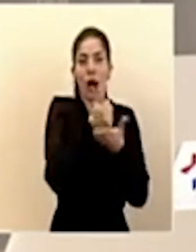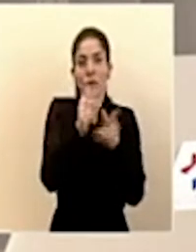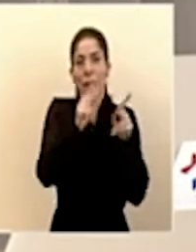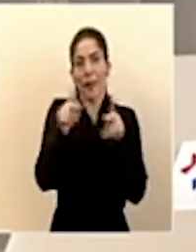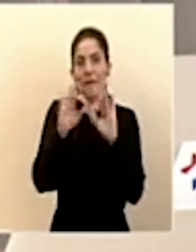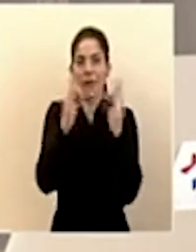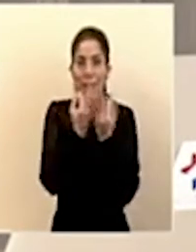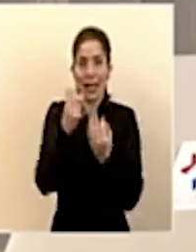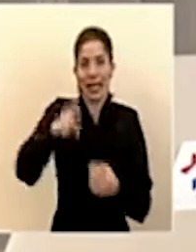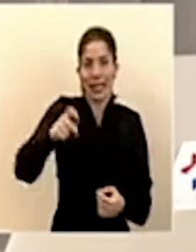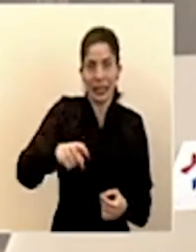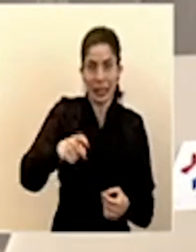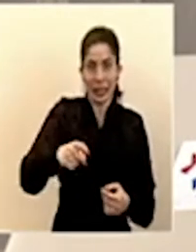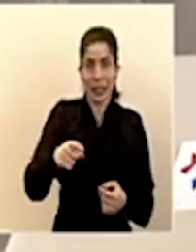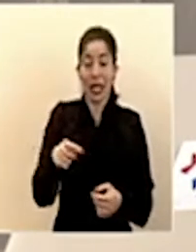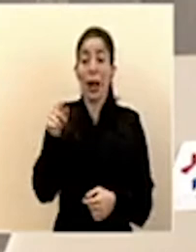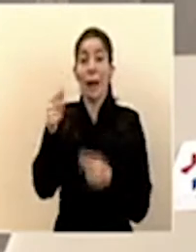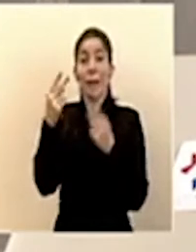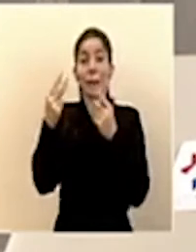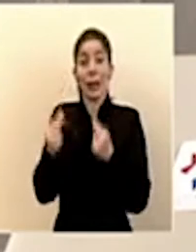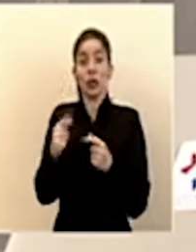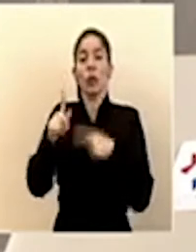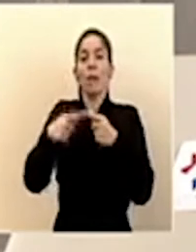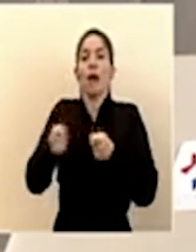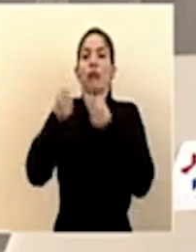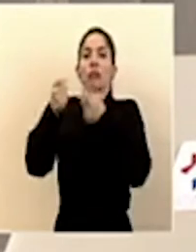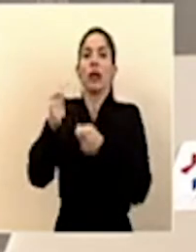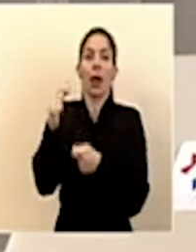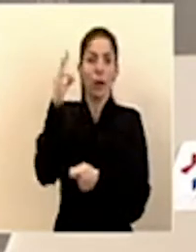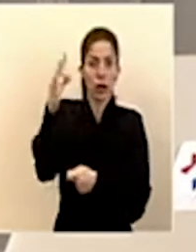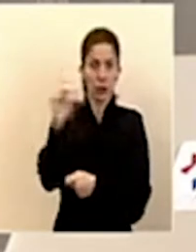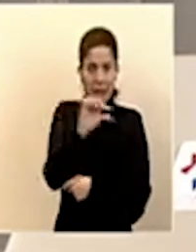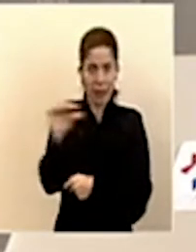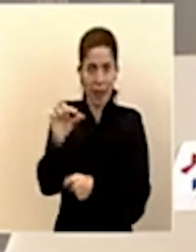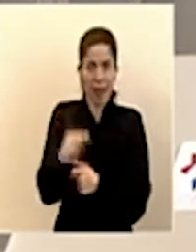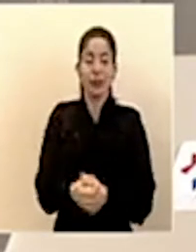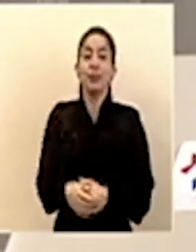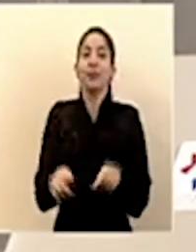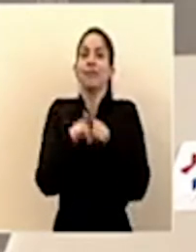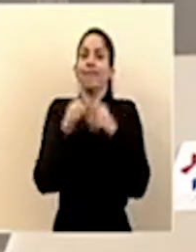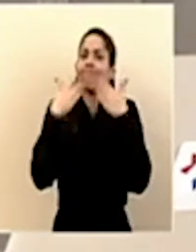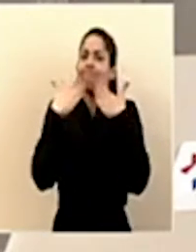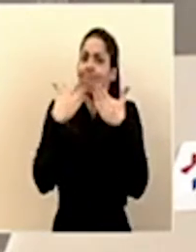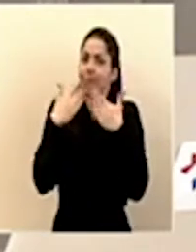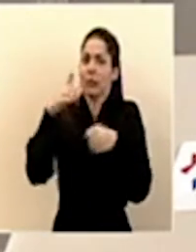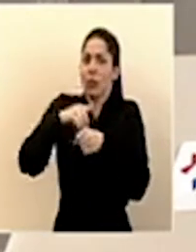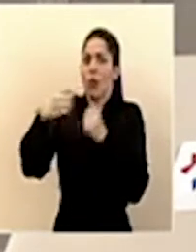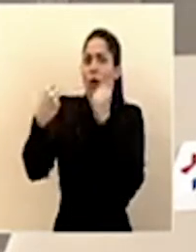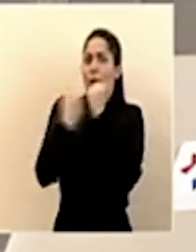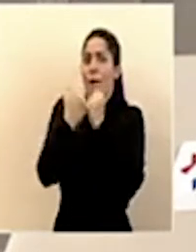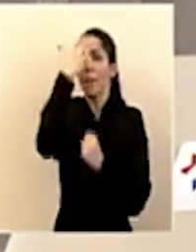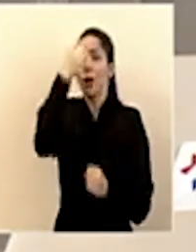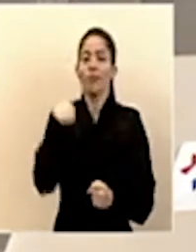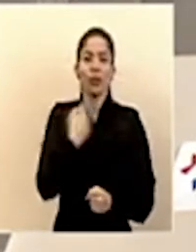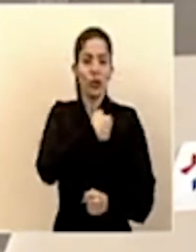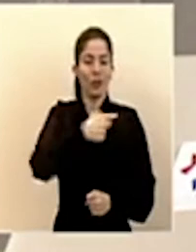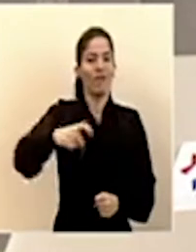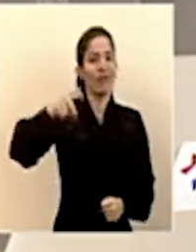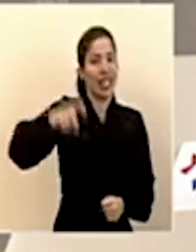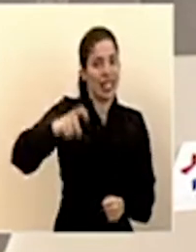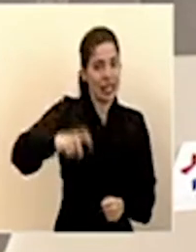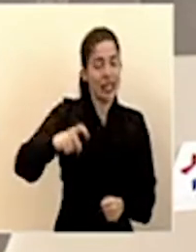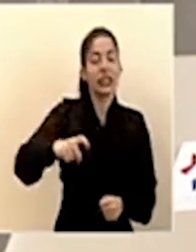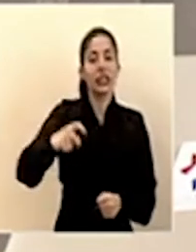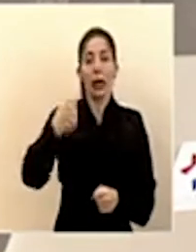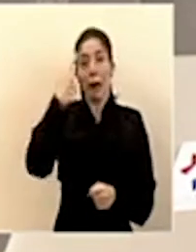se presentará la próxima semana. También agradecemos el apoyo en los diputados porque necesitaremos, para